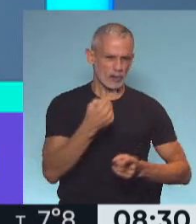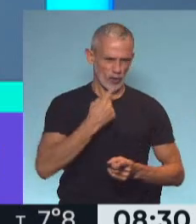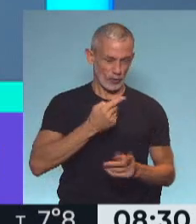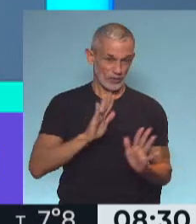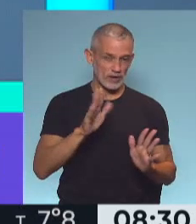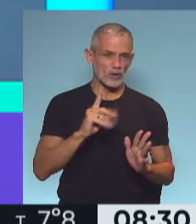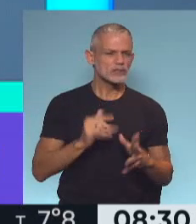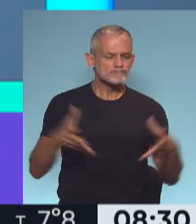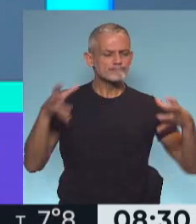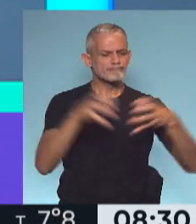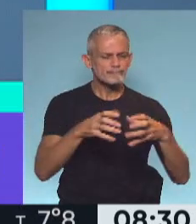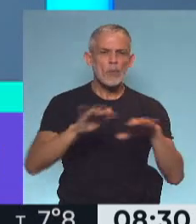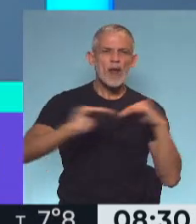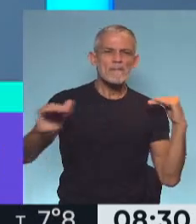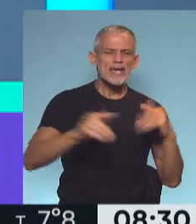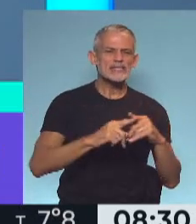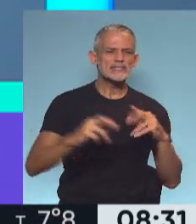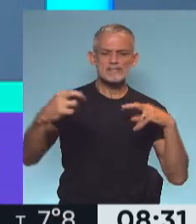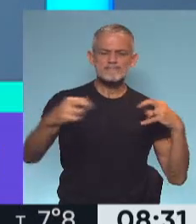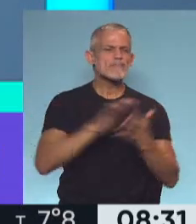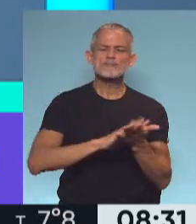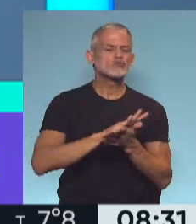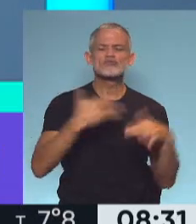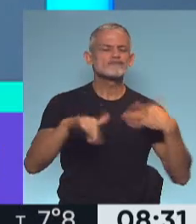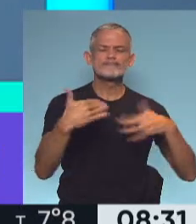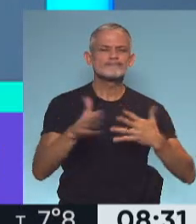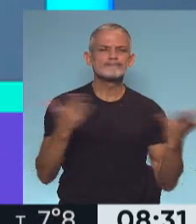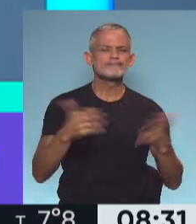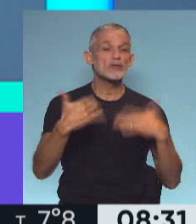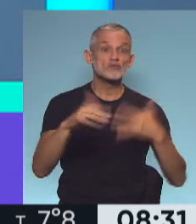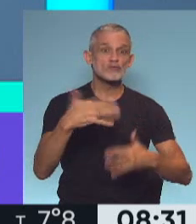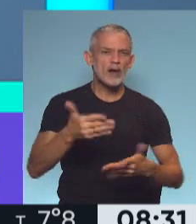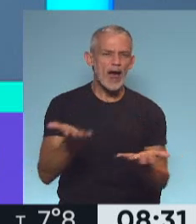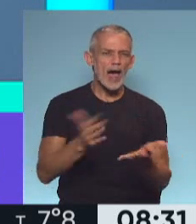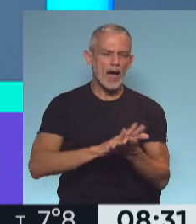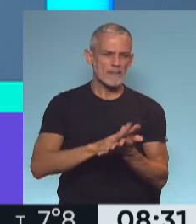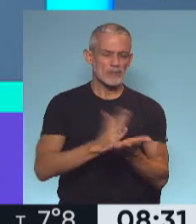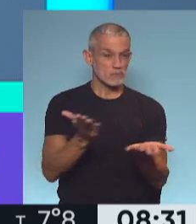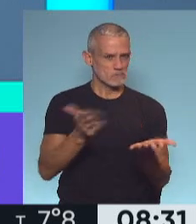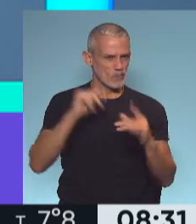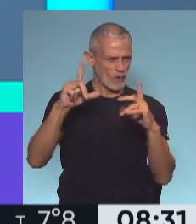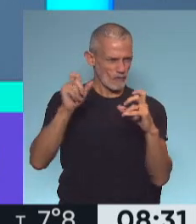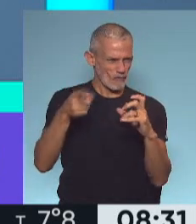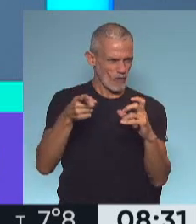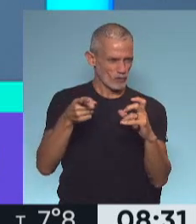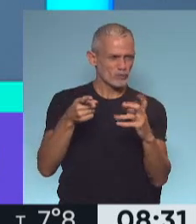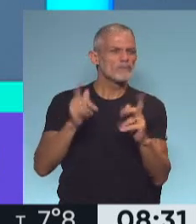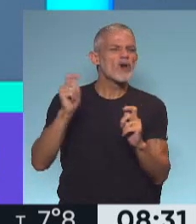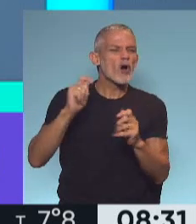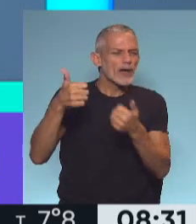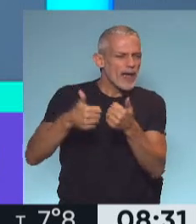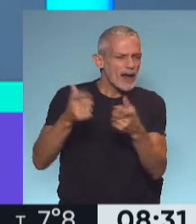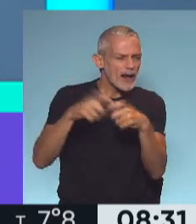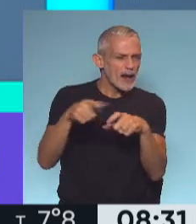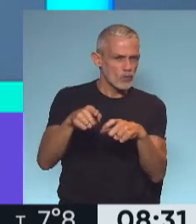dijo, juntémonos en una mesa, hay que resolverlo, hay que resolverlo pronto. Tenemos una foto para compartir con quién estuvo